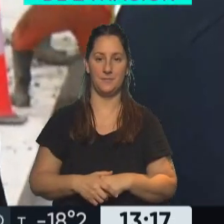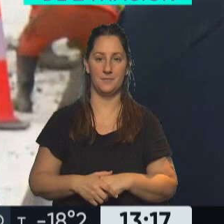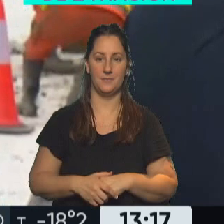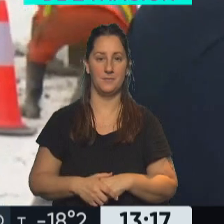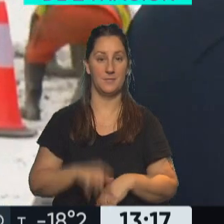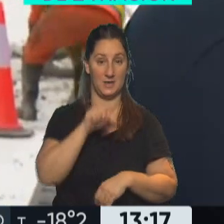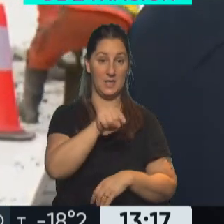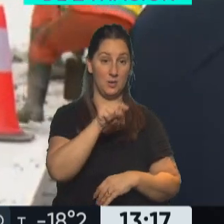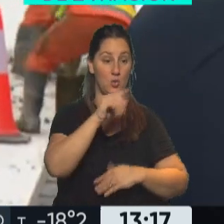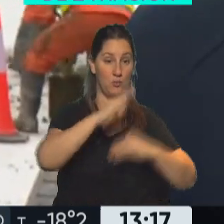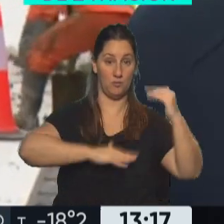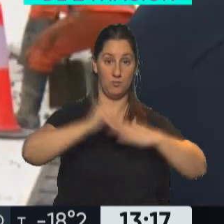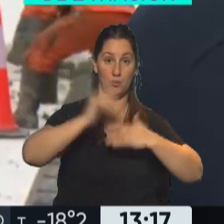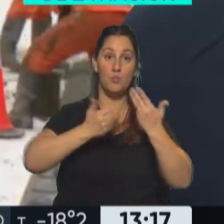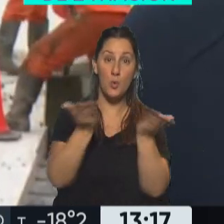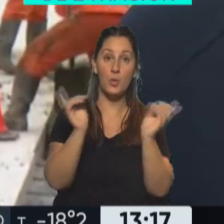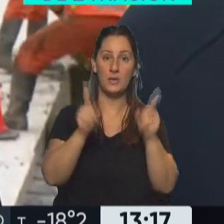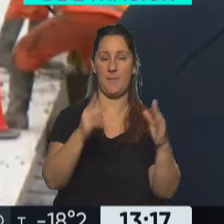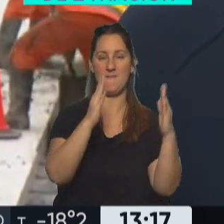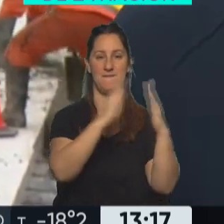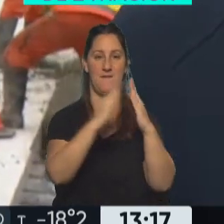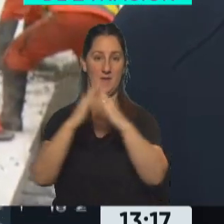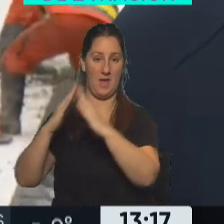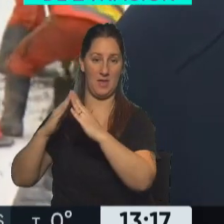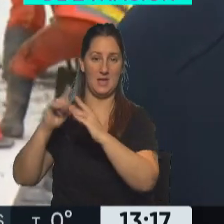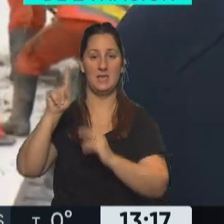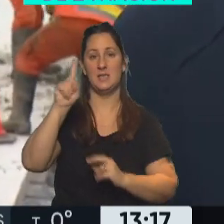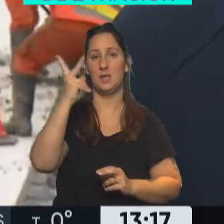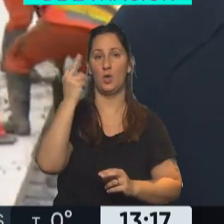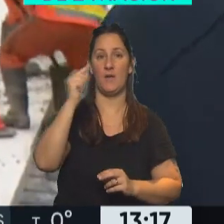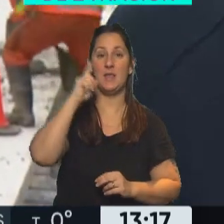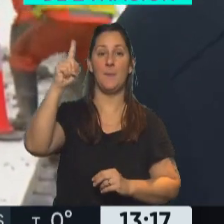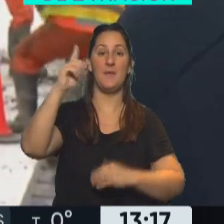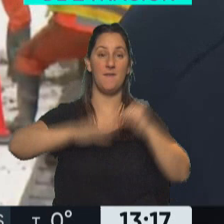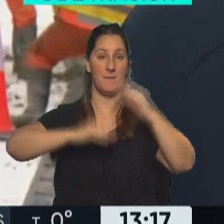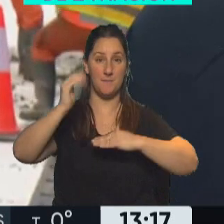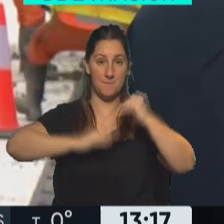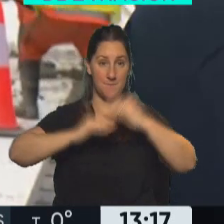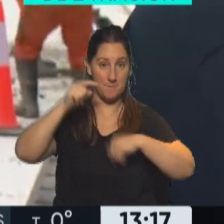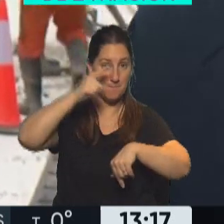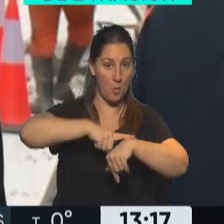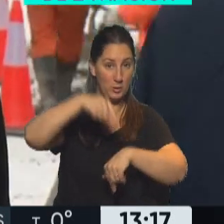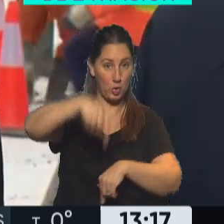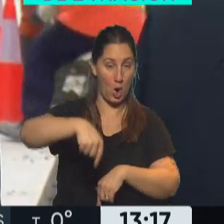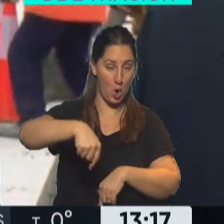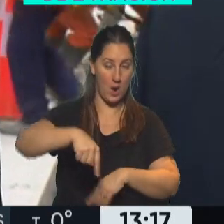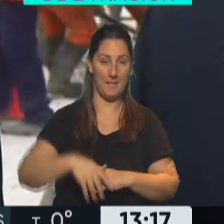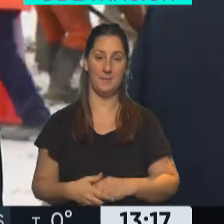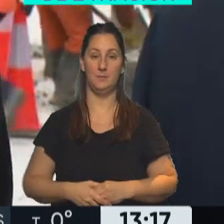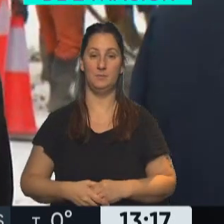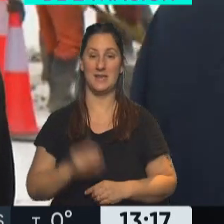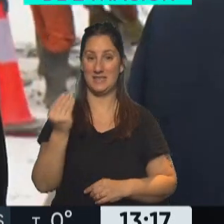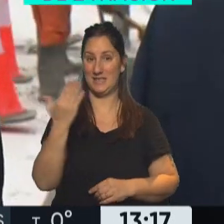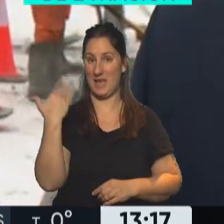a esto, que es obra pública, como viviendas. Nosotros tenemos 120.000 viviendas en construcción en este momento. El